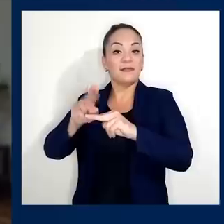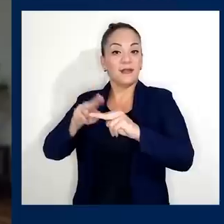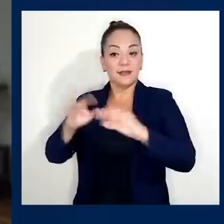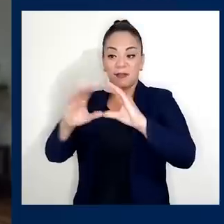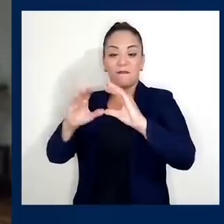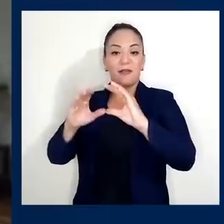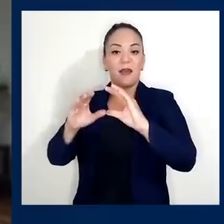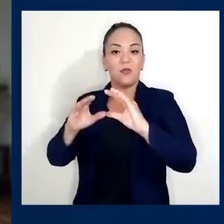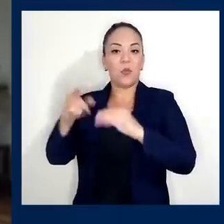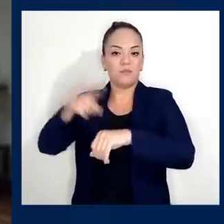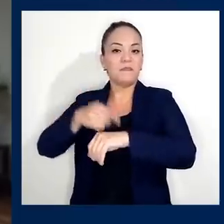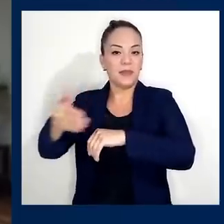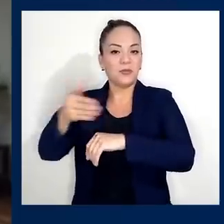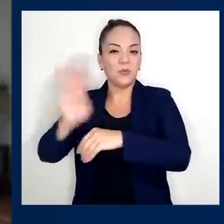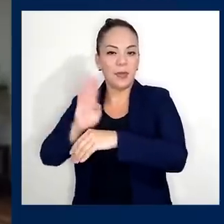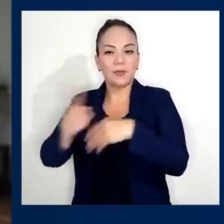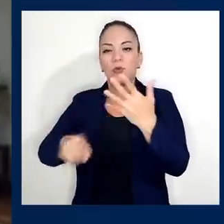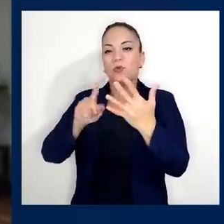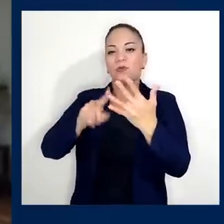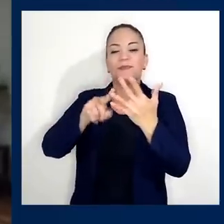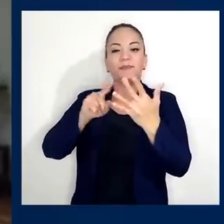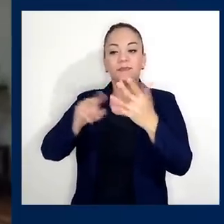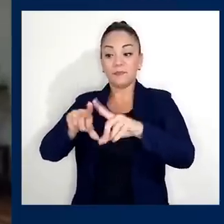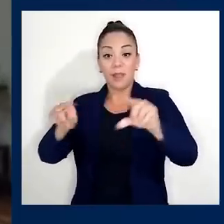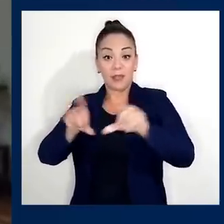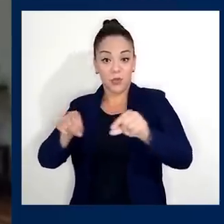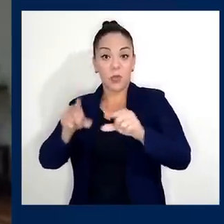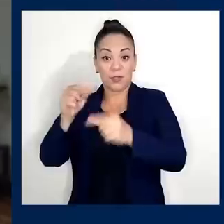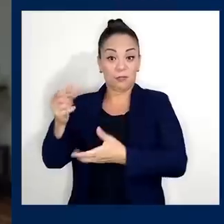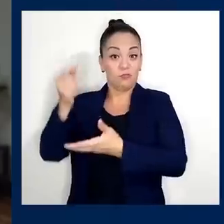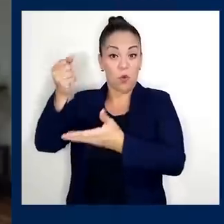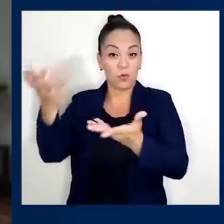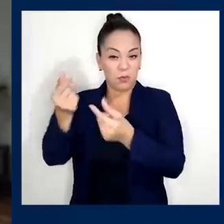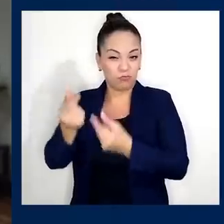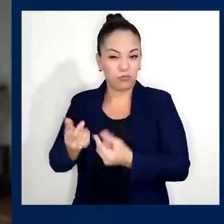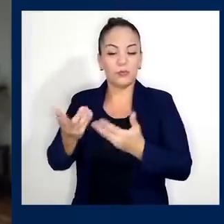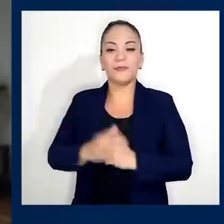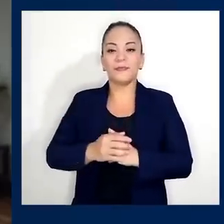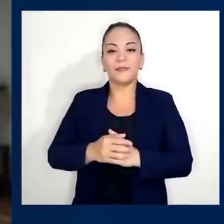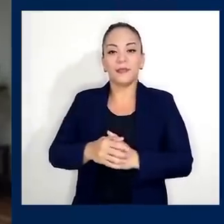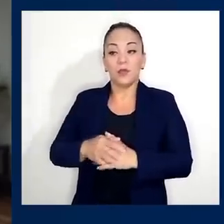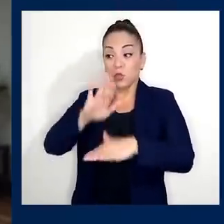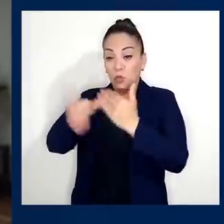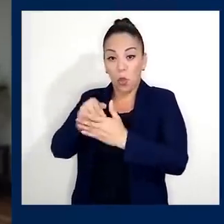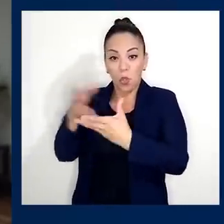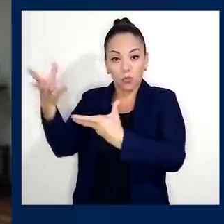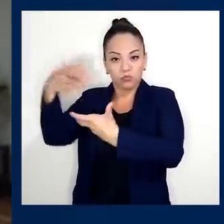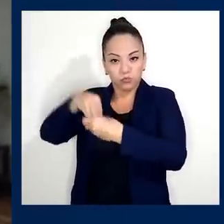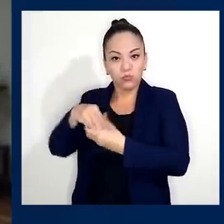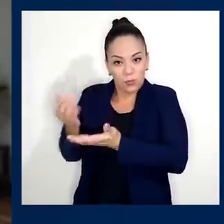aplazo en los bancos, acciones de la bolsa, etc., sumen todos sus ingresos y